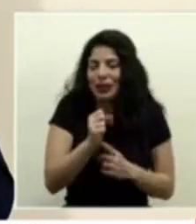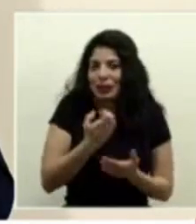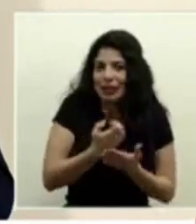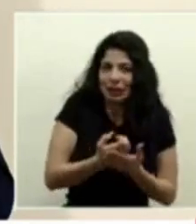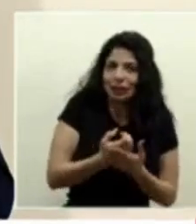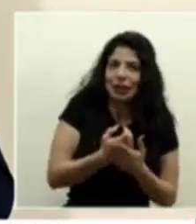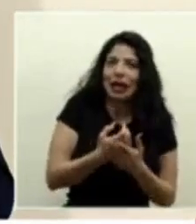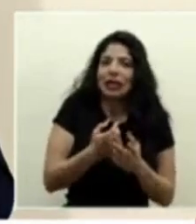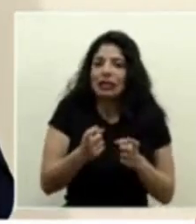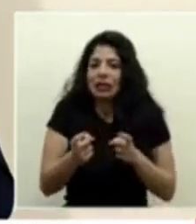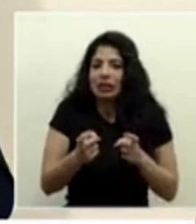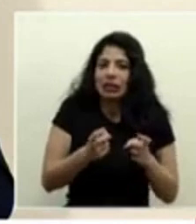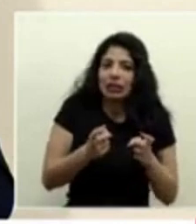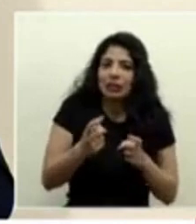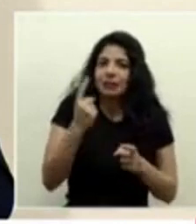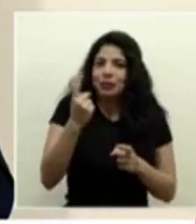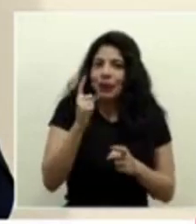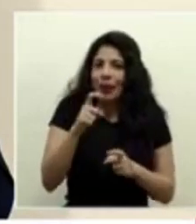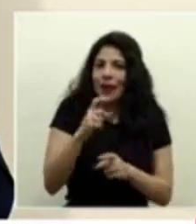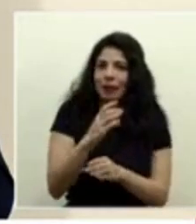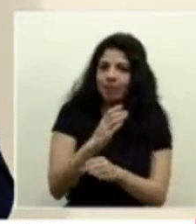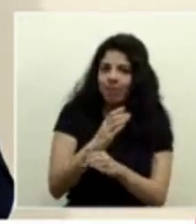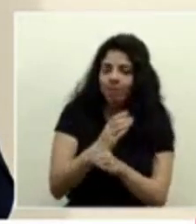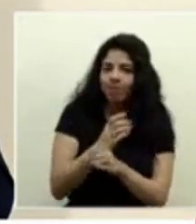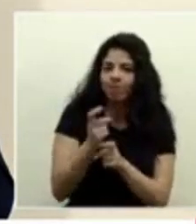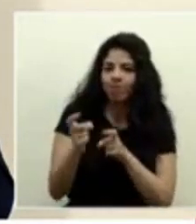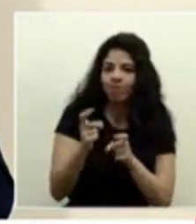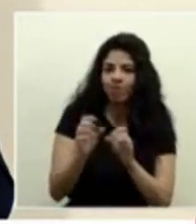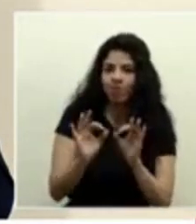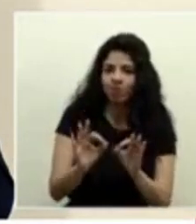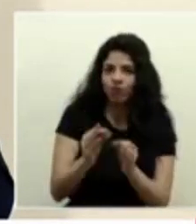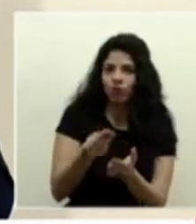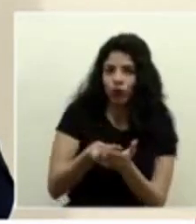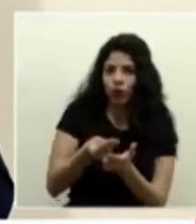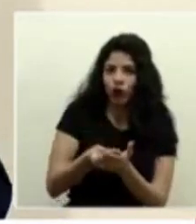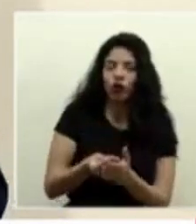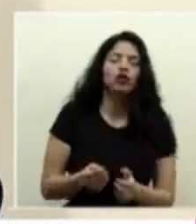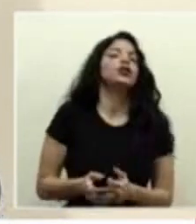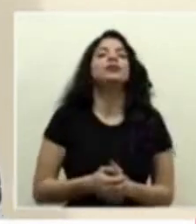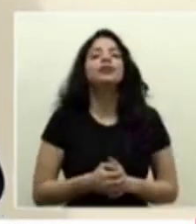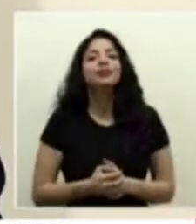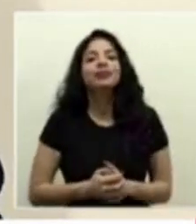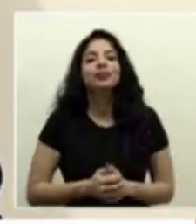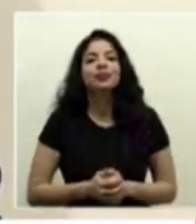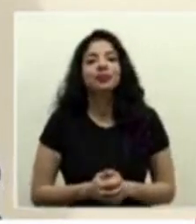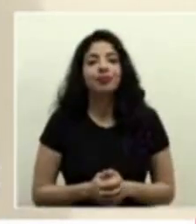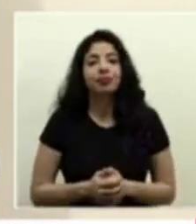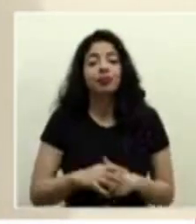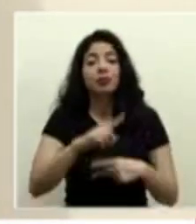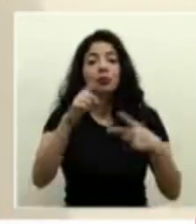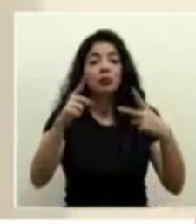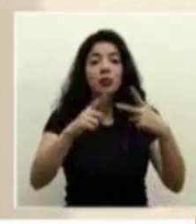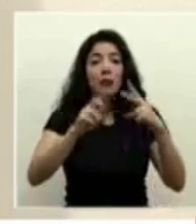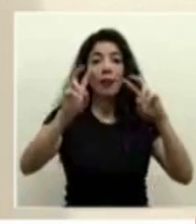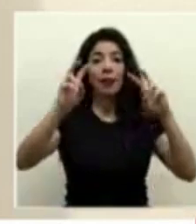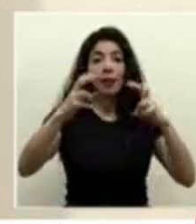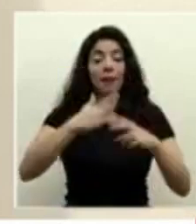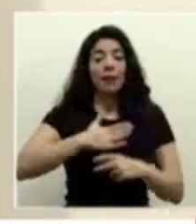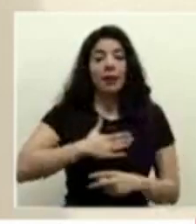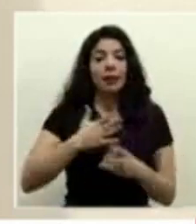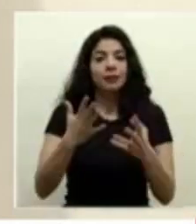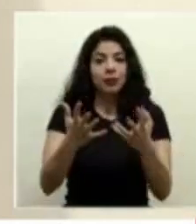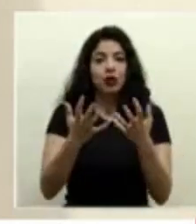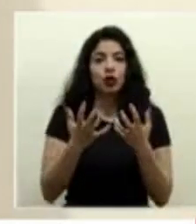estamos tenemos que siempre también velar por el uso eficiente de los recursos segundo tema que quisiera